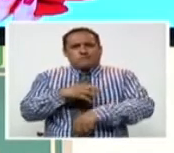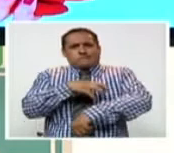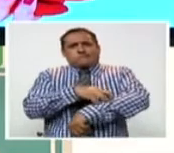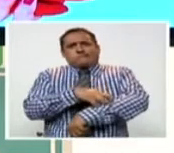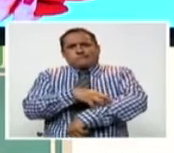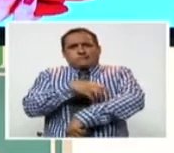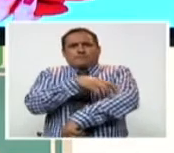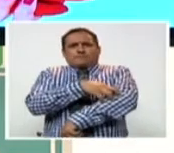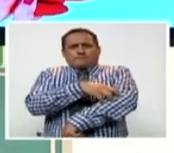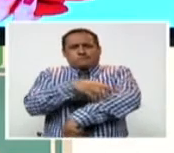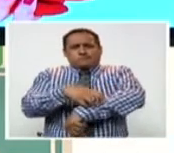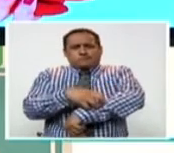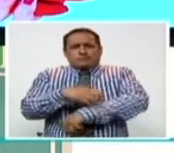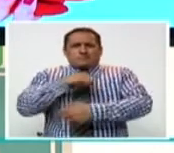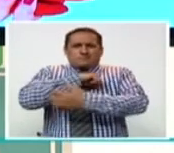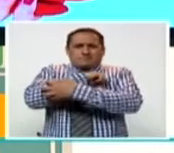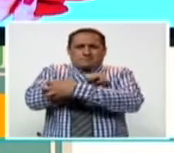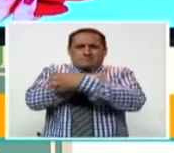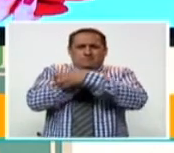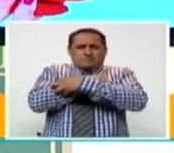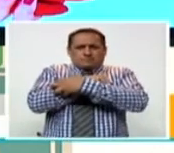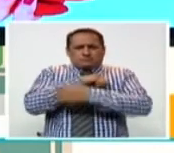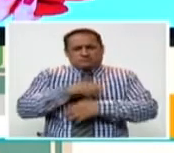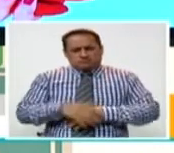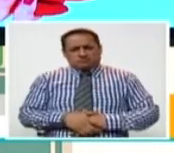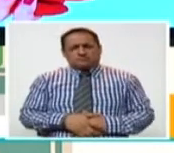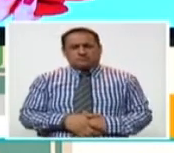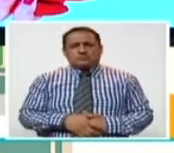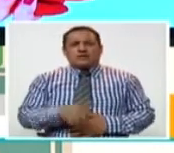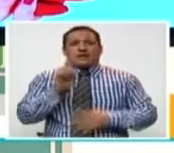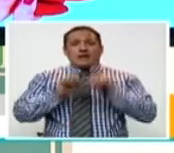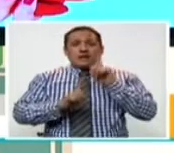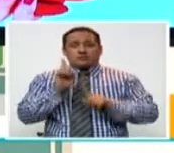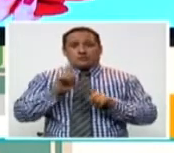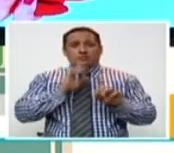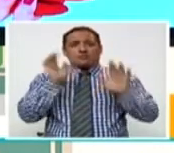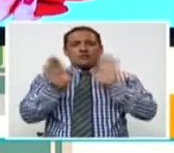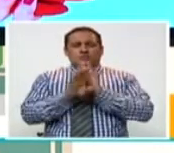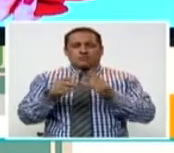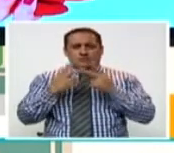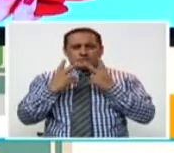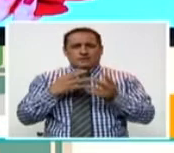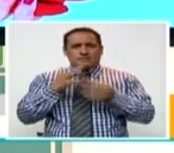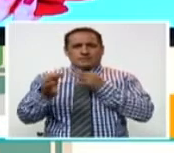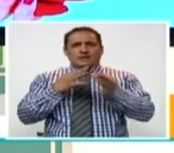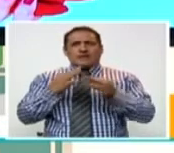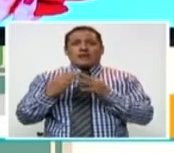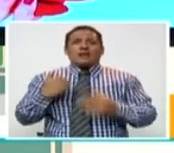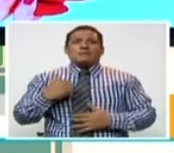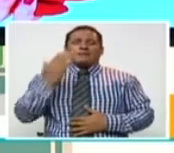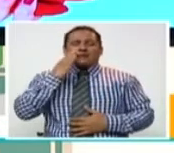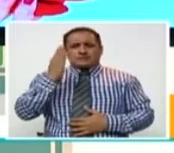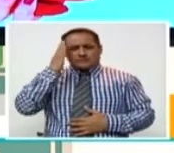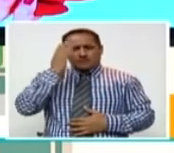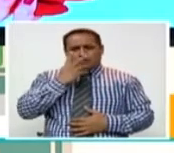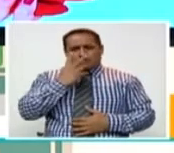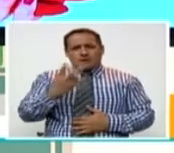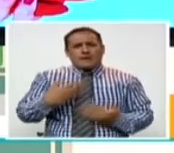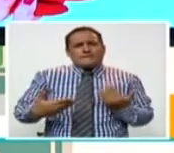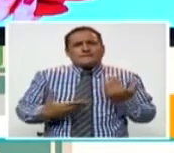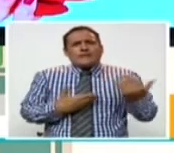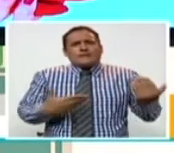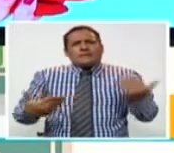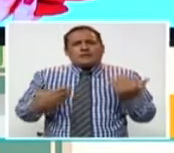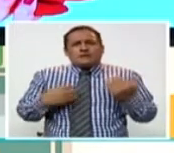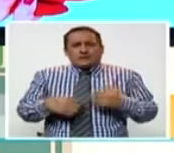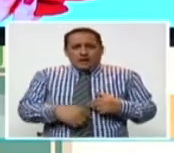hematomas en las rodillas, en los codos. En algunos casos, por ejemplo, lo habíamos mencionado que la mamita notó que el bebito